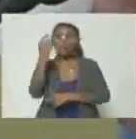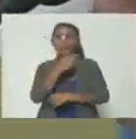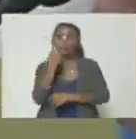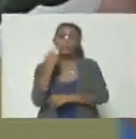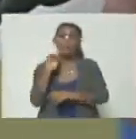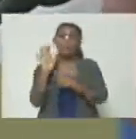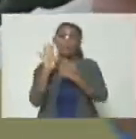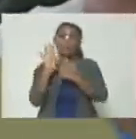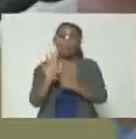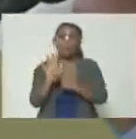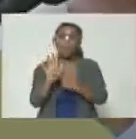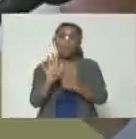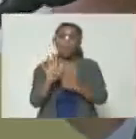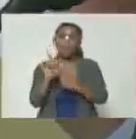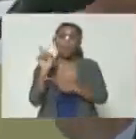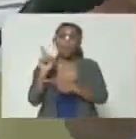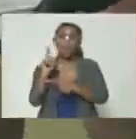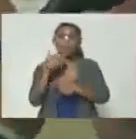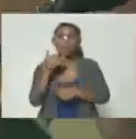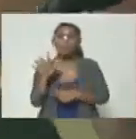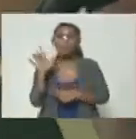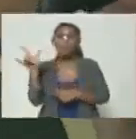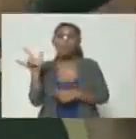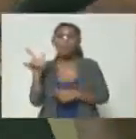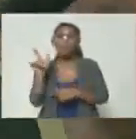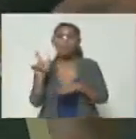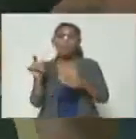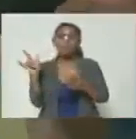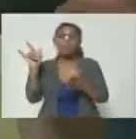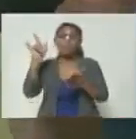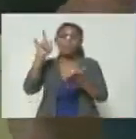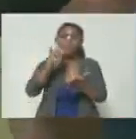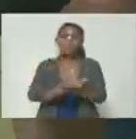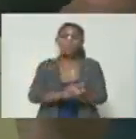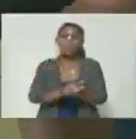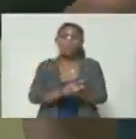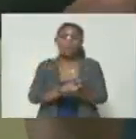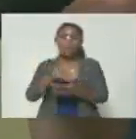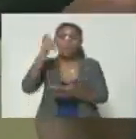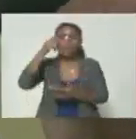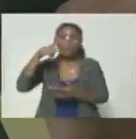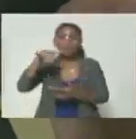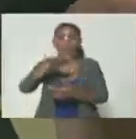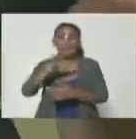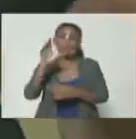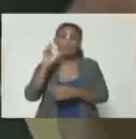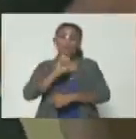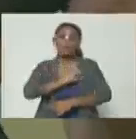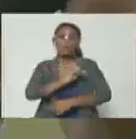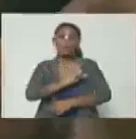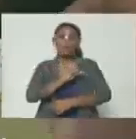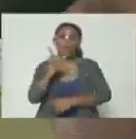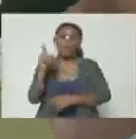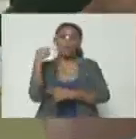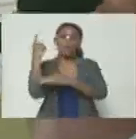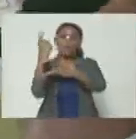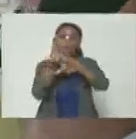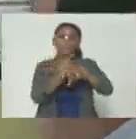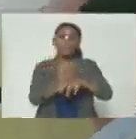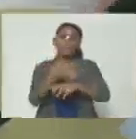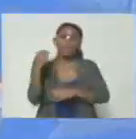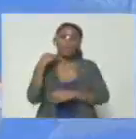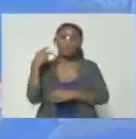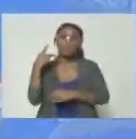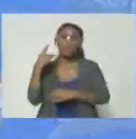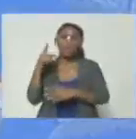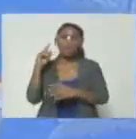Sardinata en el Catatumbo y aproximándonos a aterrizar en la ciudad de Cúcuta el helicóptero presidencial fue víctima de un